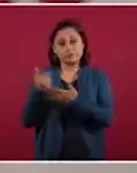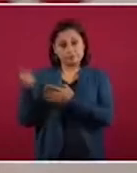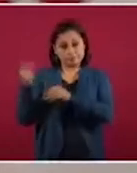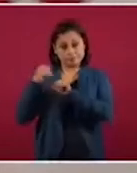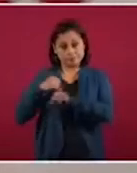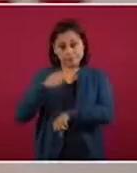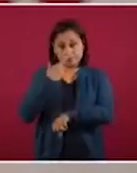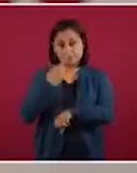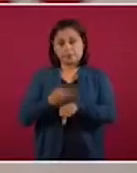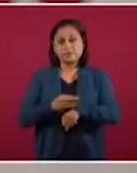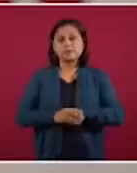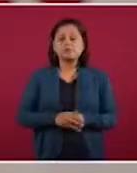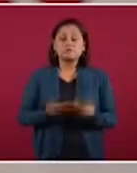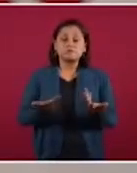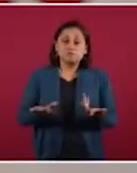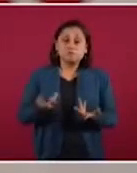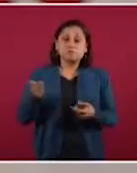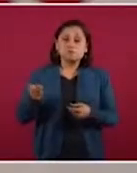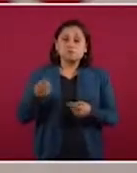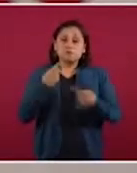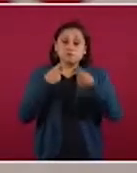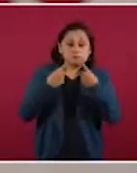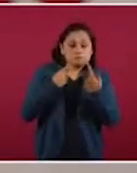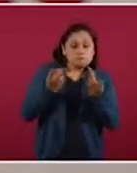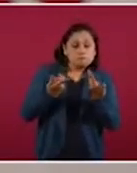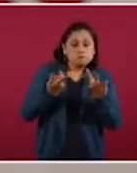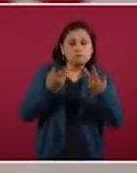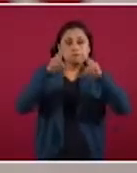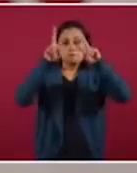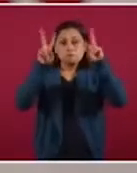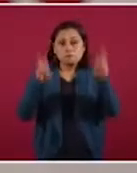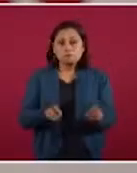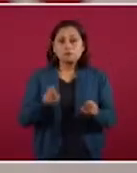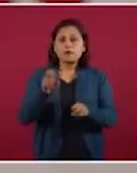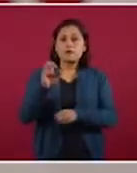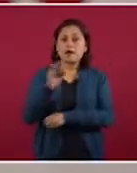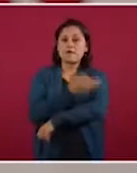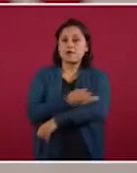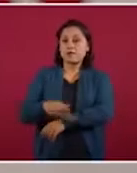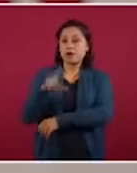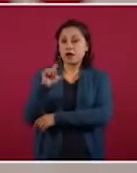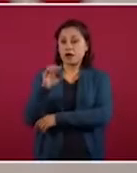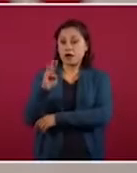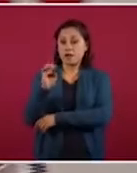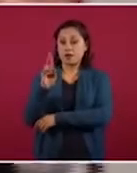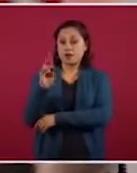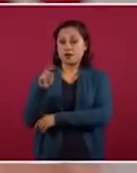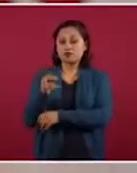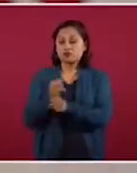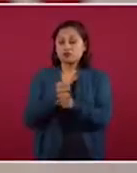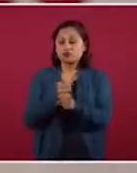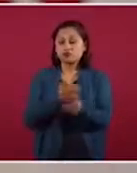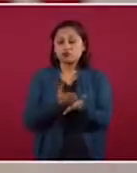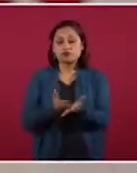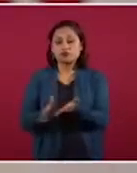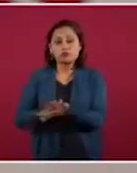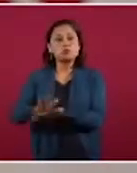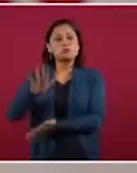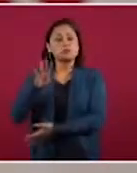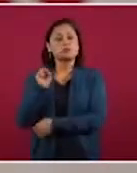Al caso de la familia le va a encarar un avance relevante y yo diría que va a ser, en sus conclusiones,